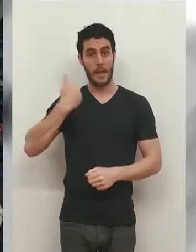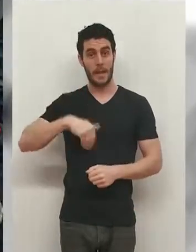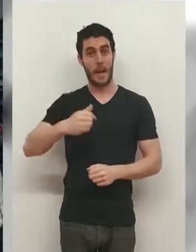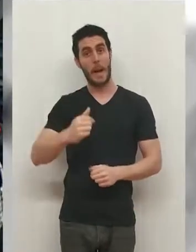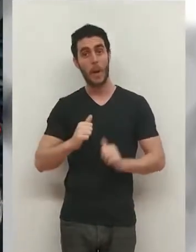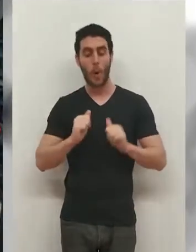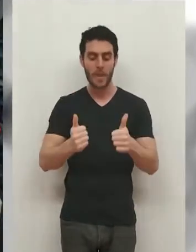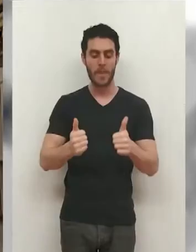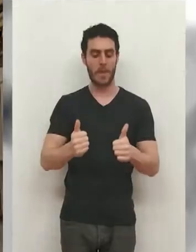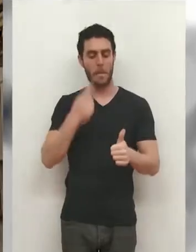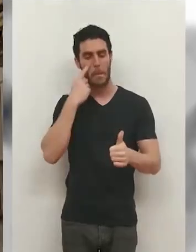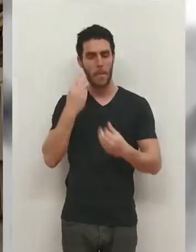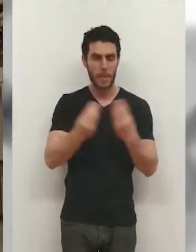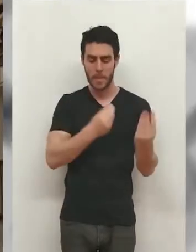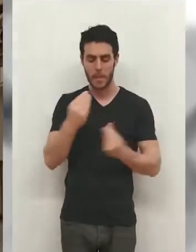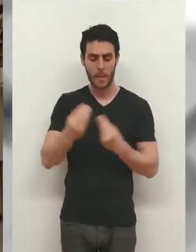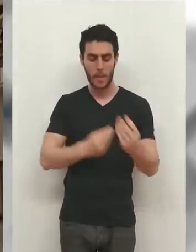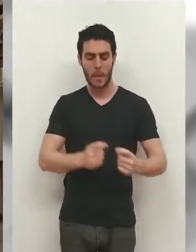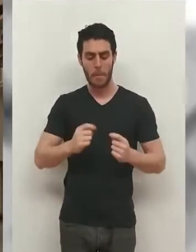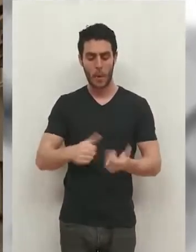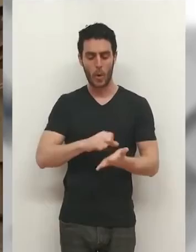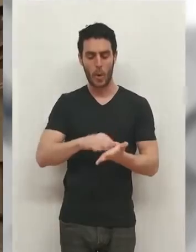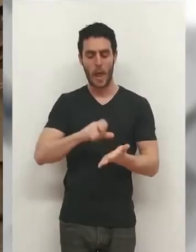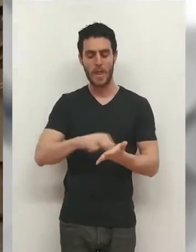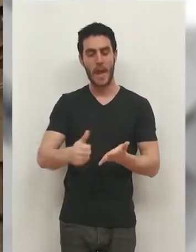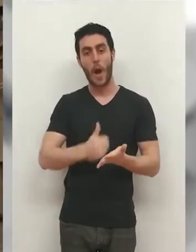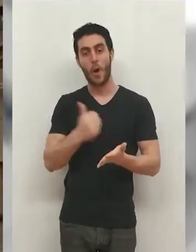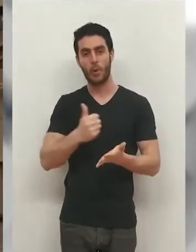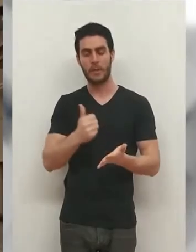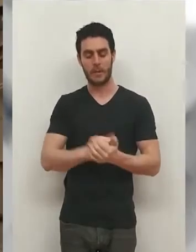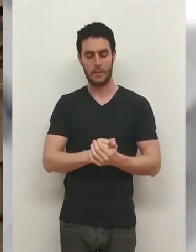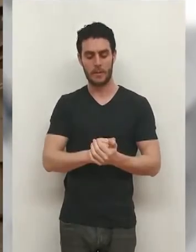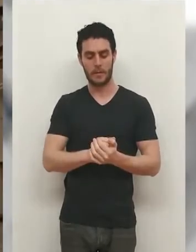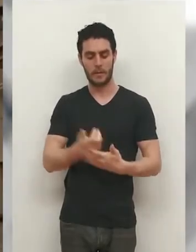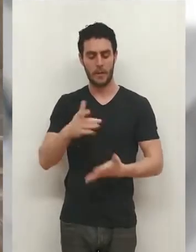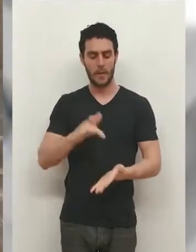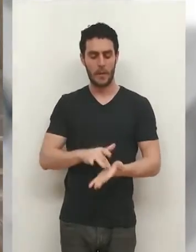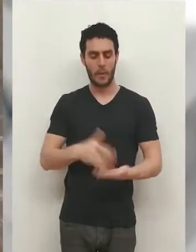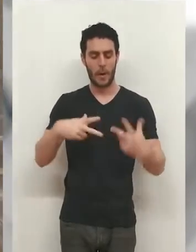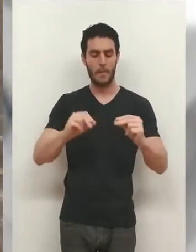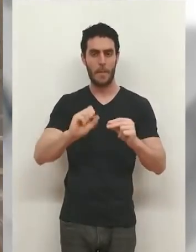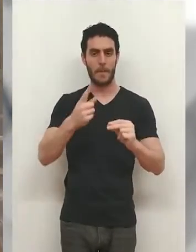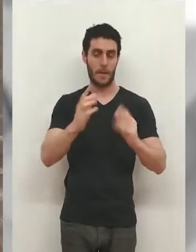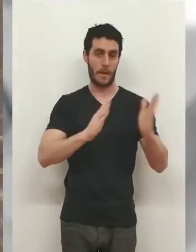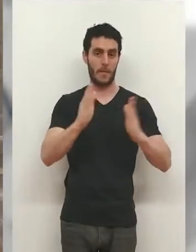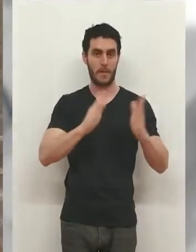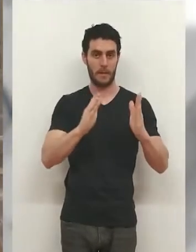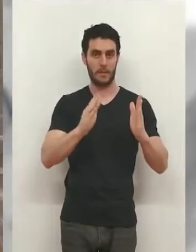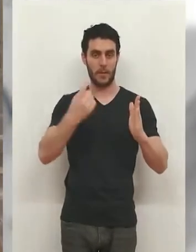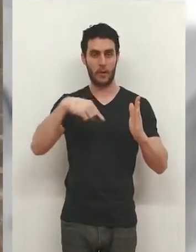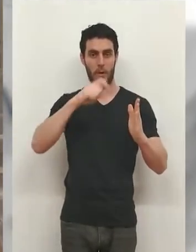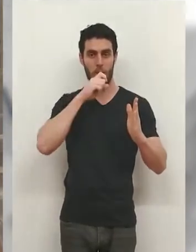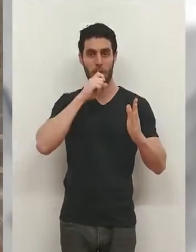se puede, ya se comienza a deslumbrar la acera oeste para finalizar esa primera fase que